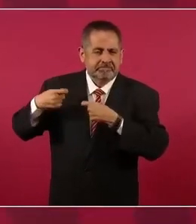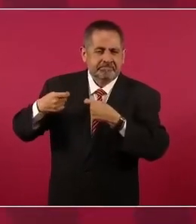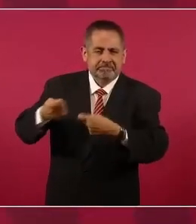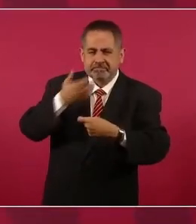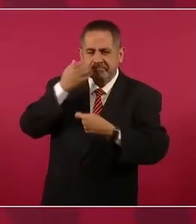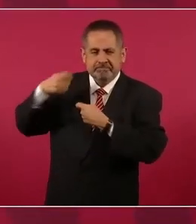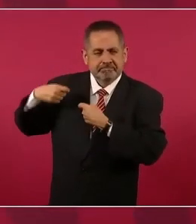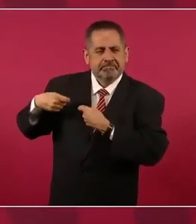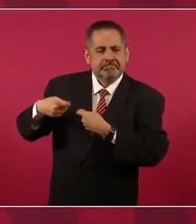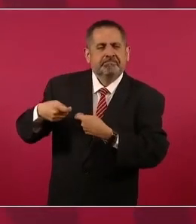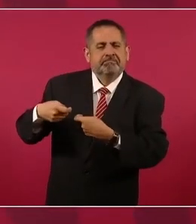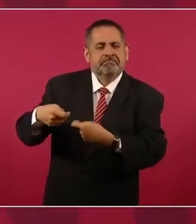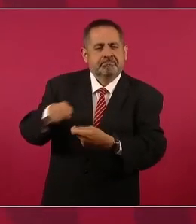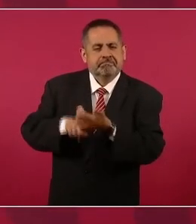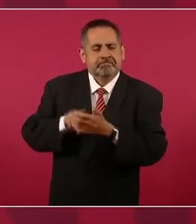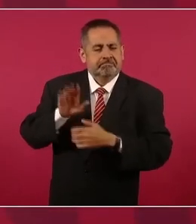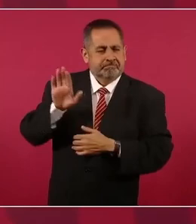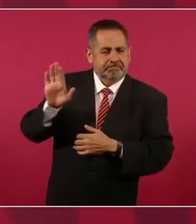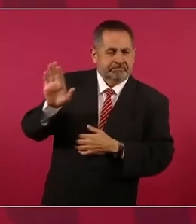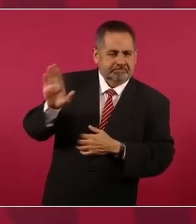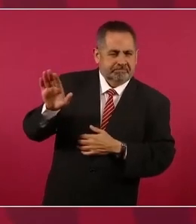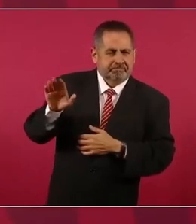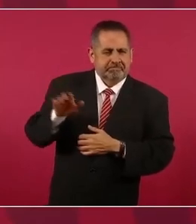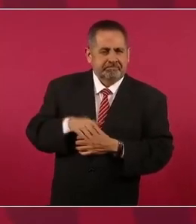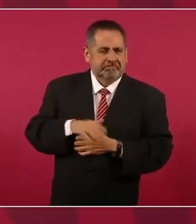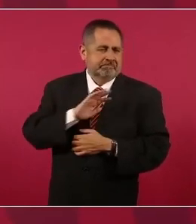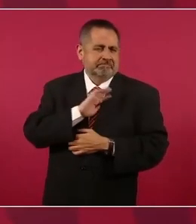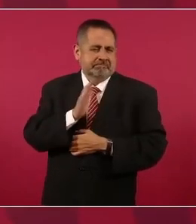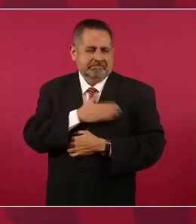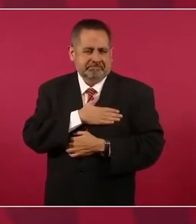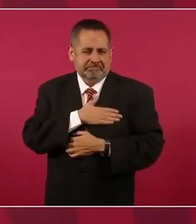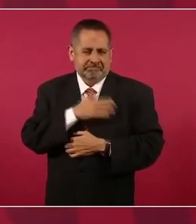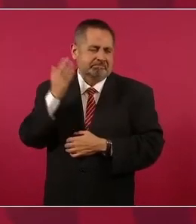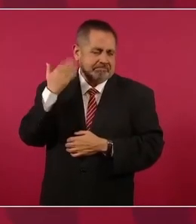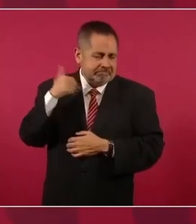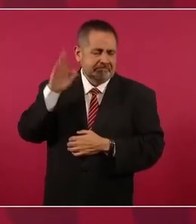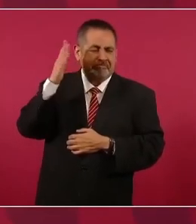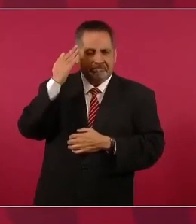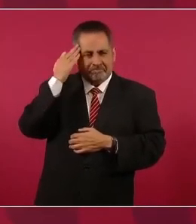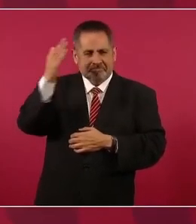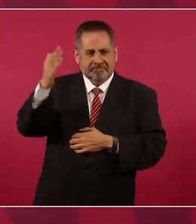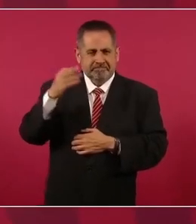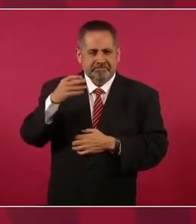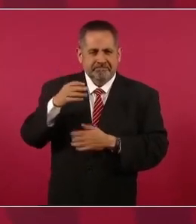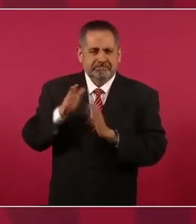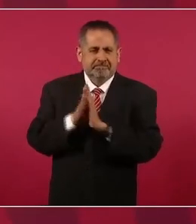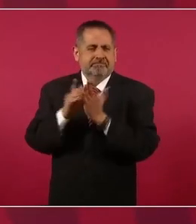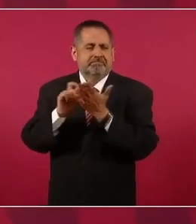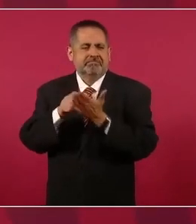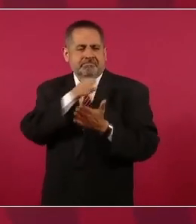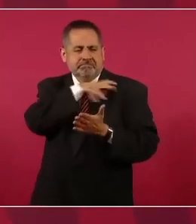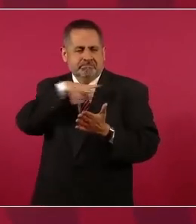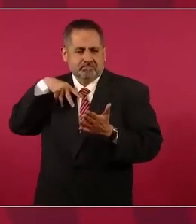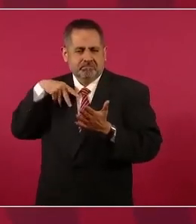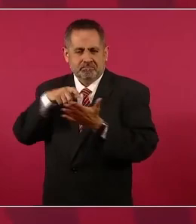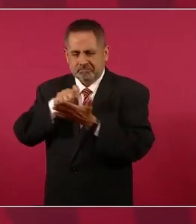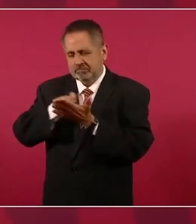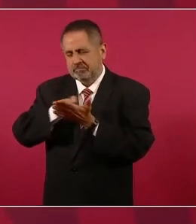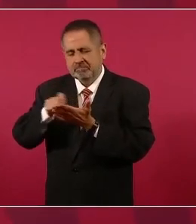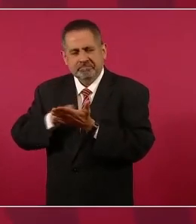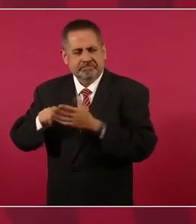oral en la España de cuando Cervantes escribió.